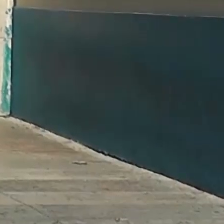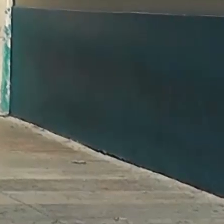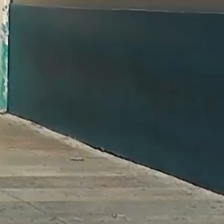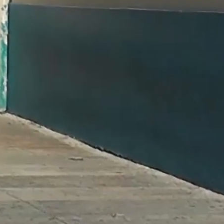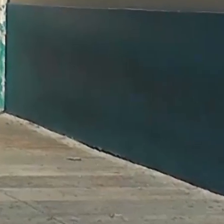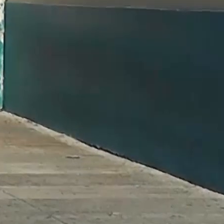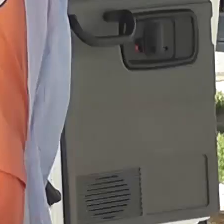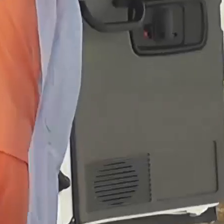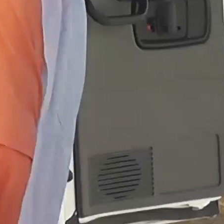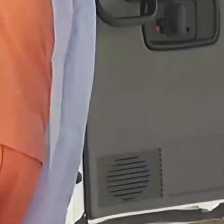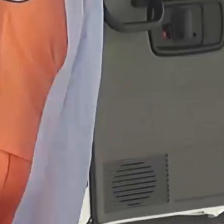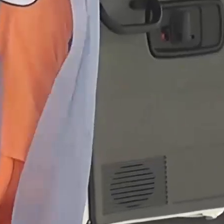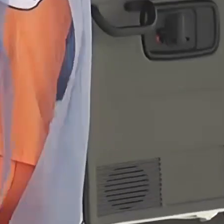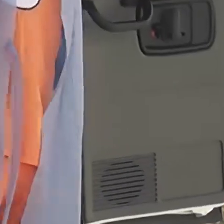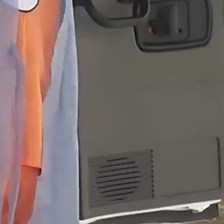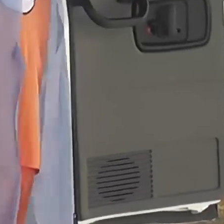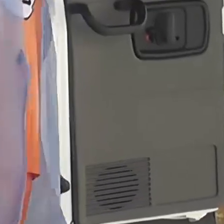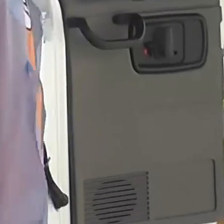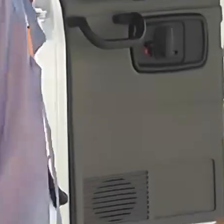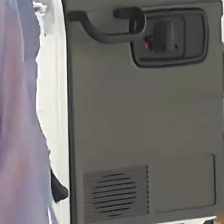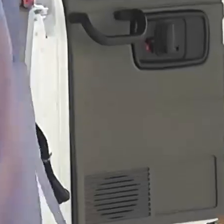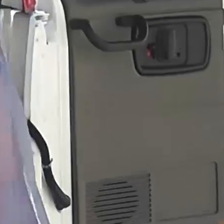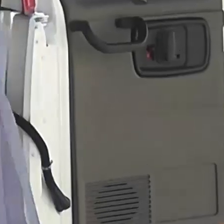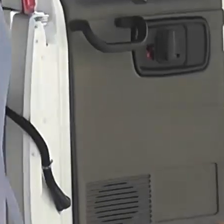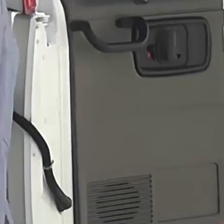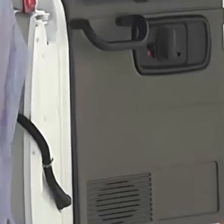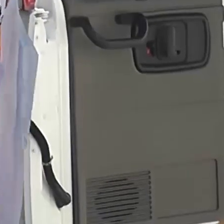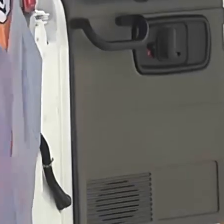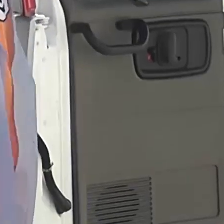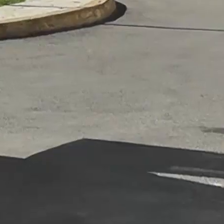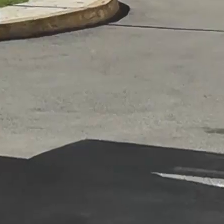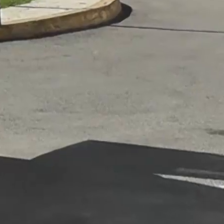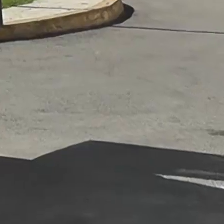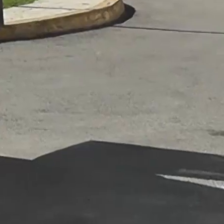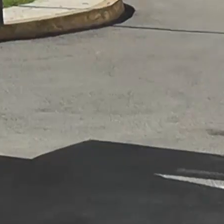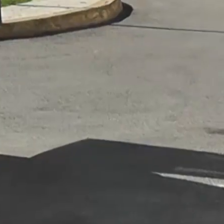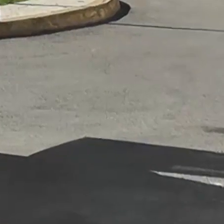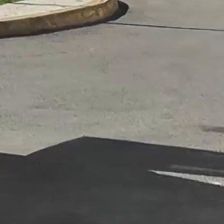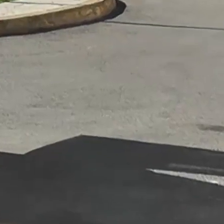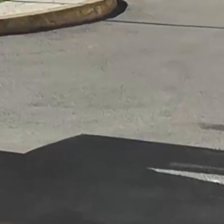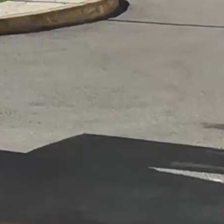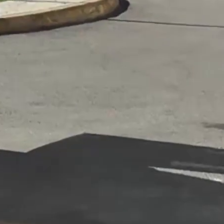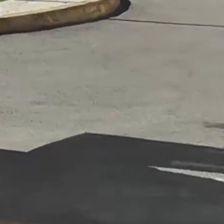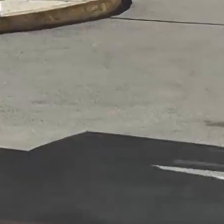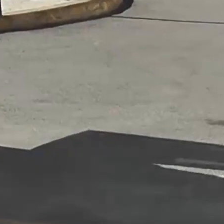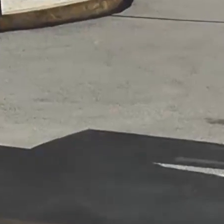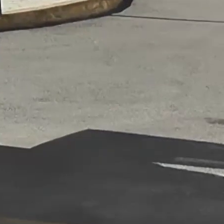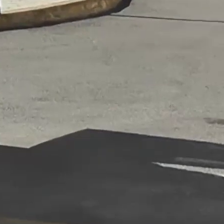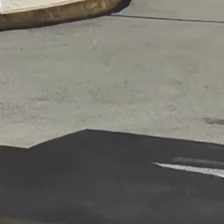estimados y 1.911.033 personas recuperadas. Con imágenes de Kevin Rodríguez, Luis Mas,